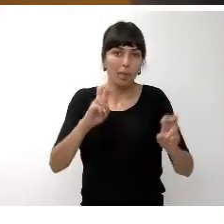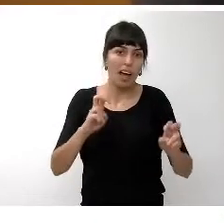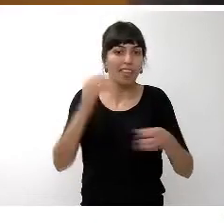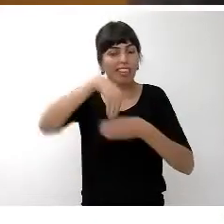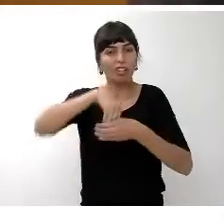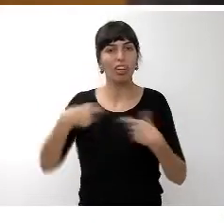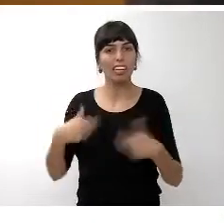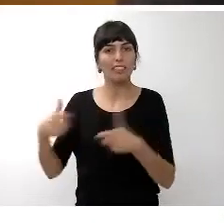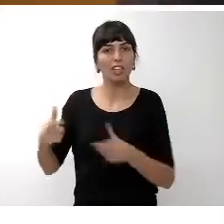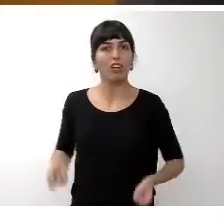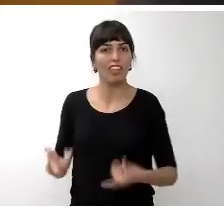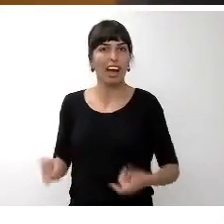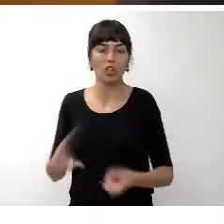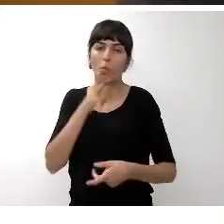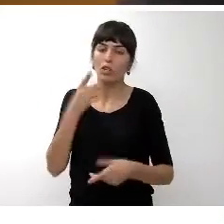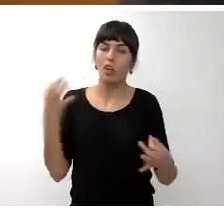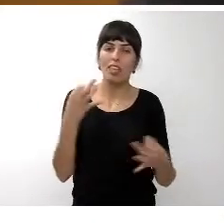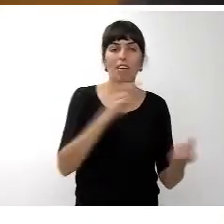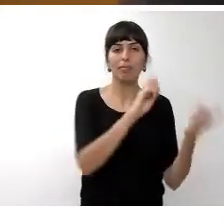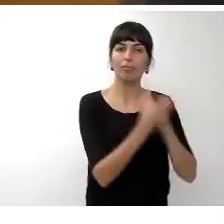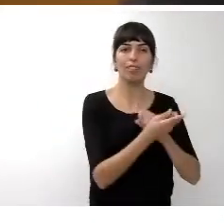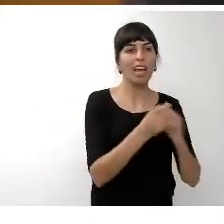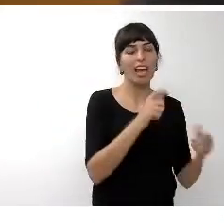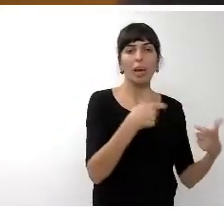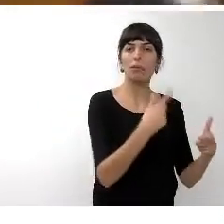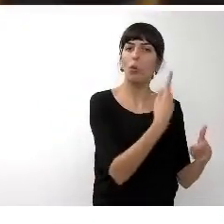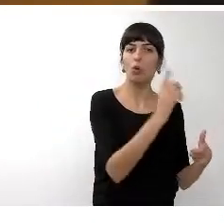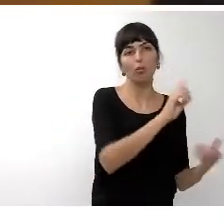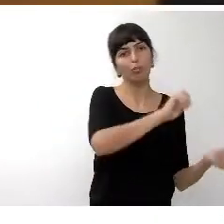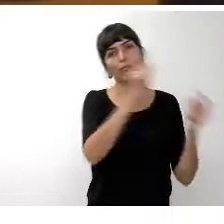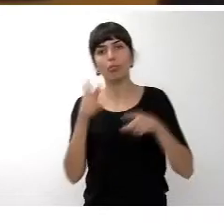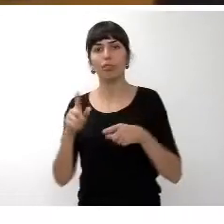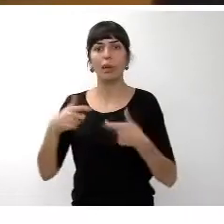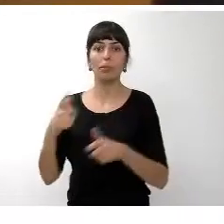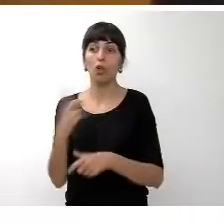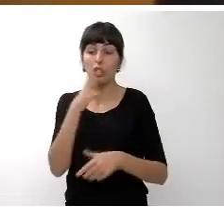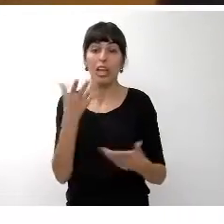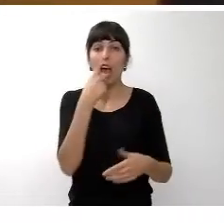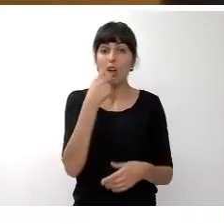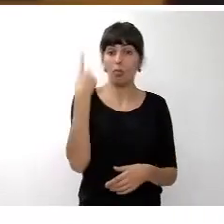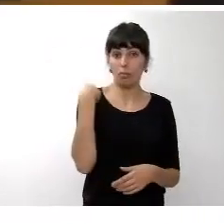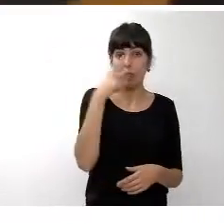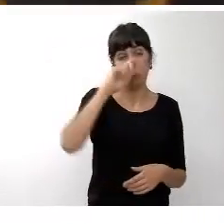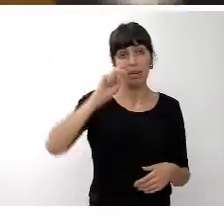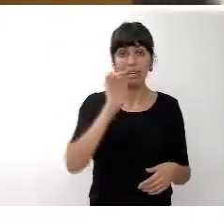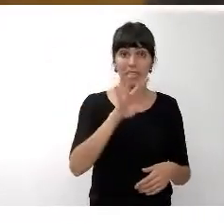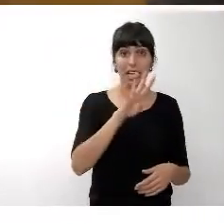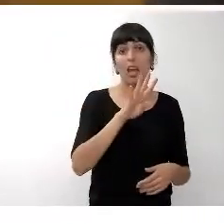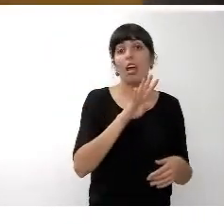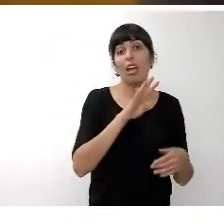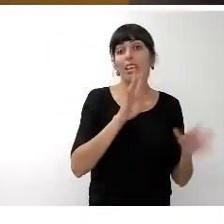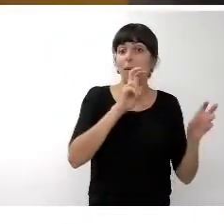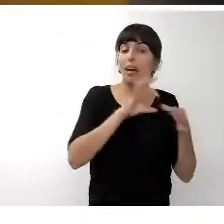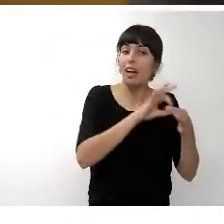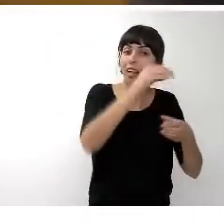gasto es quizás más propio del capítulo 2 y por lo tanto este millón cuatrocientos que en el 2015 figuraba en inversiones va a